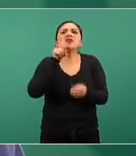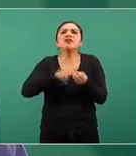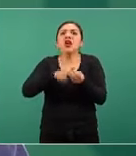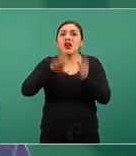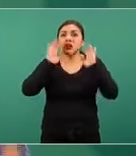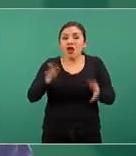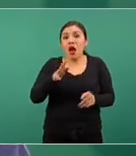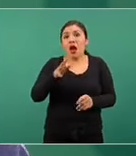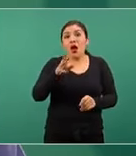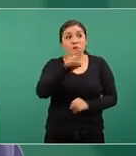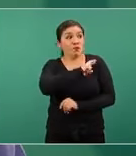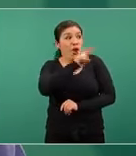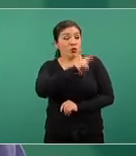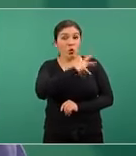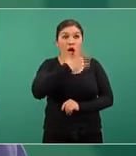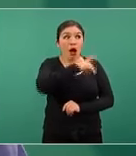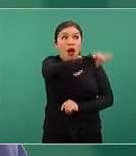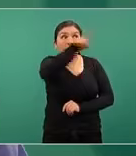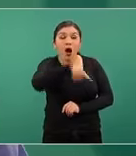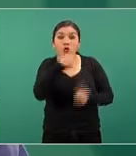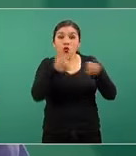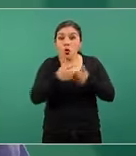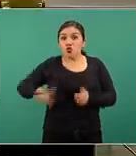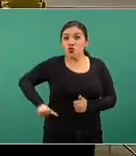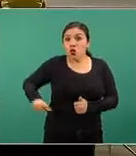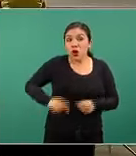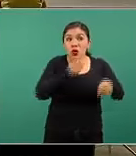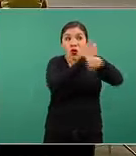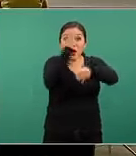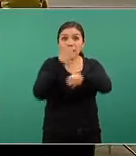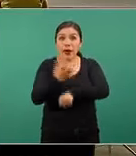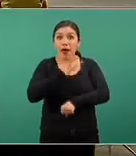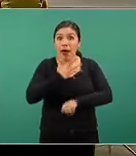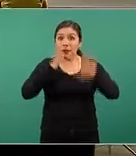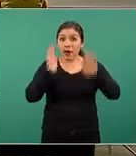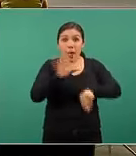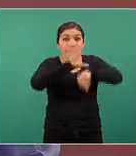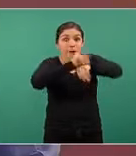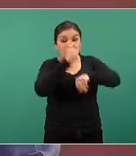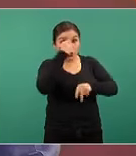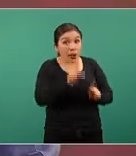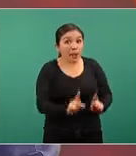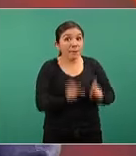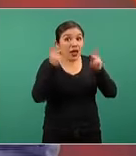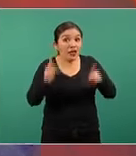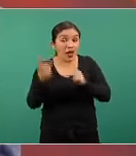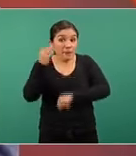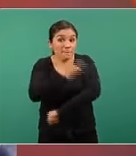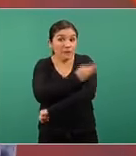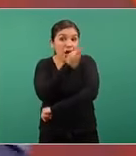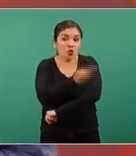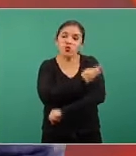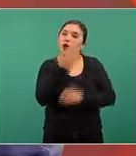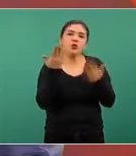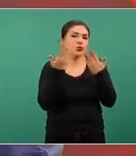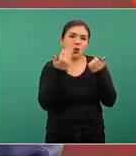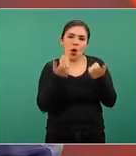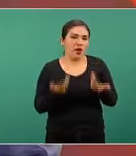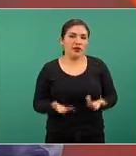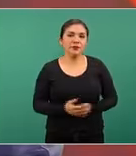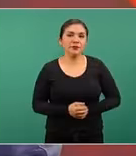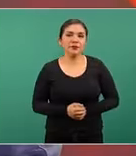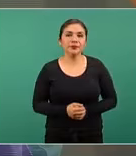privada o ningún gobierno estatal que tenga autorización para comercializar o para distribuir